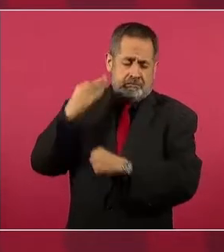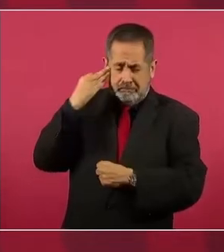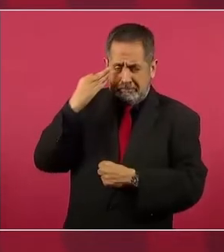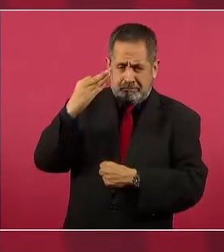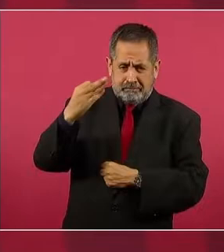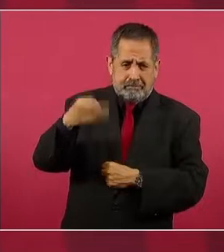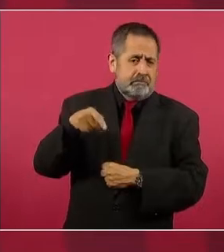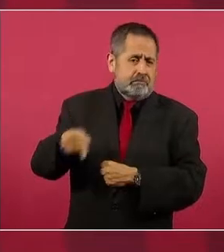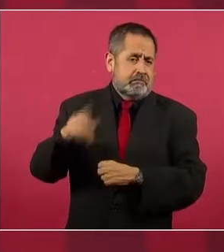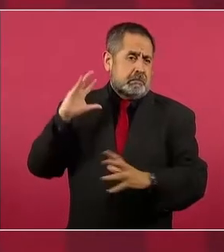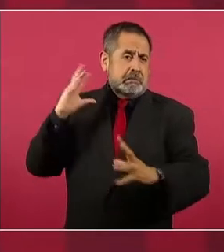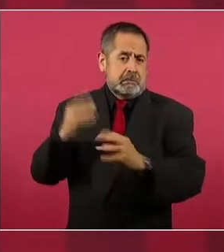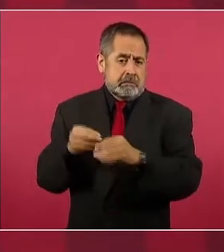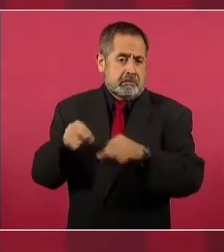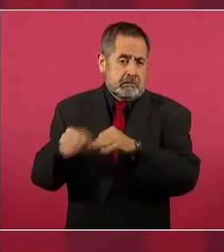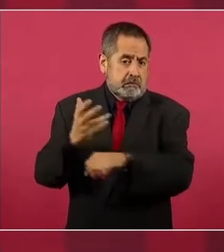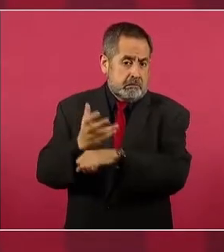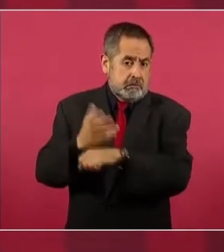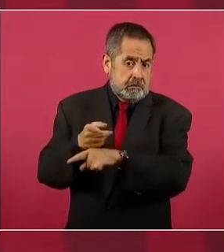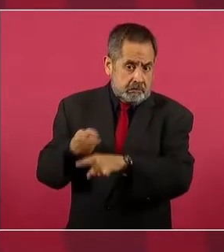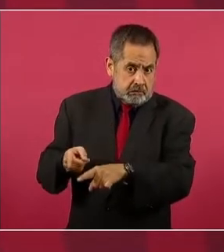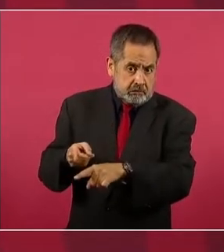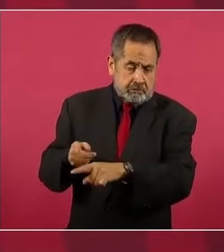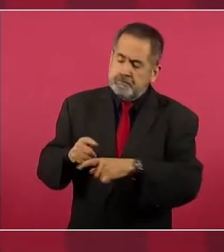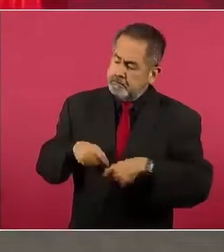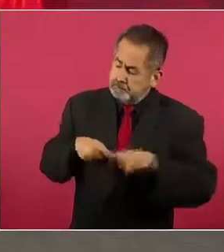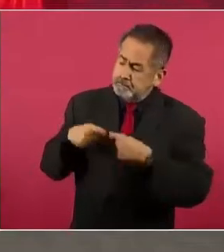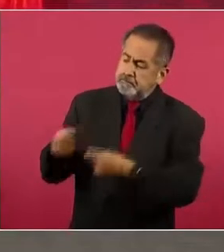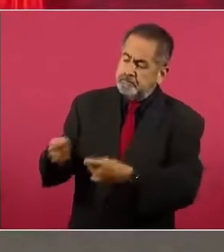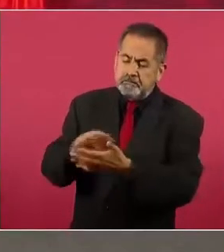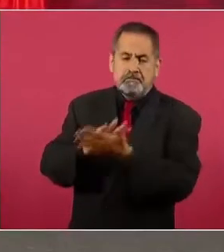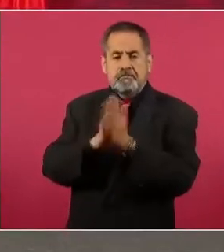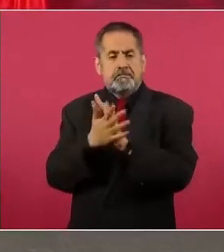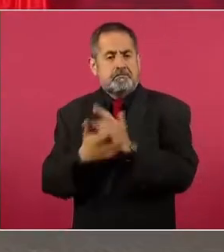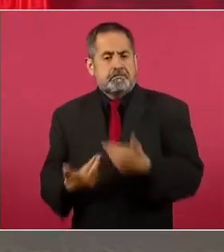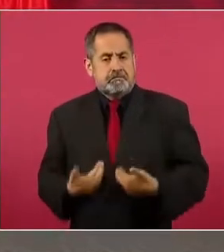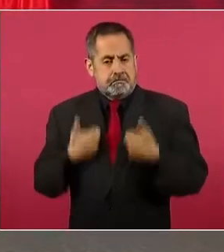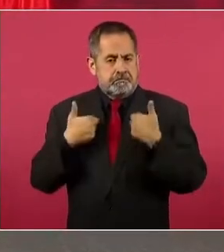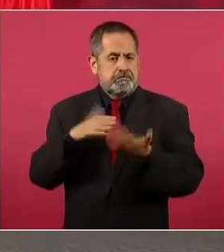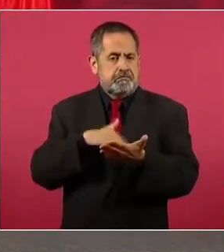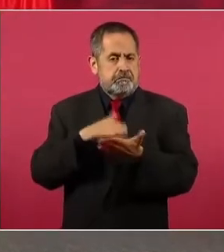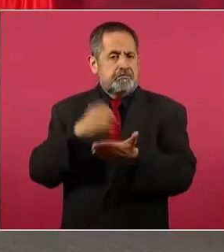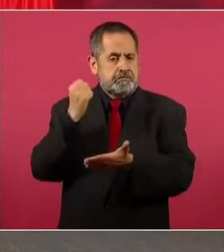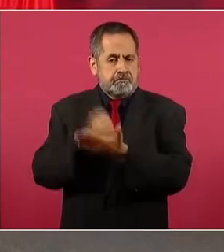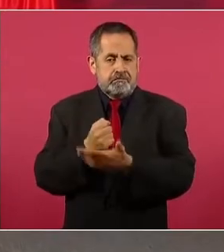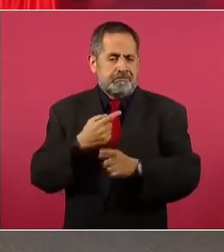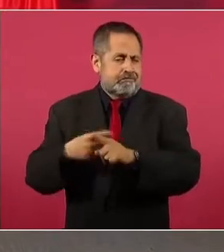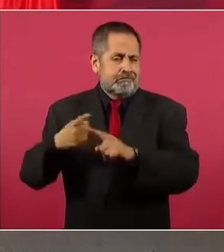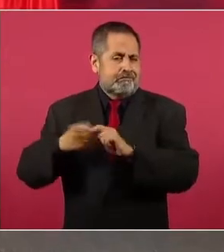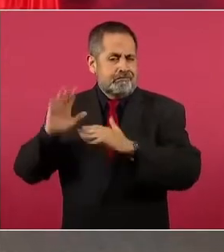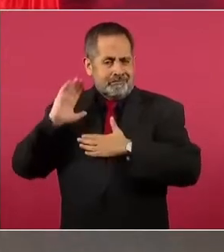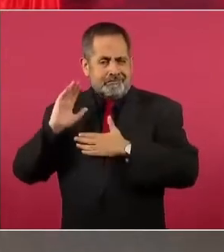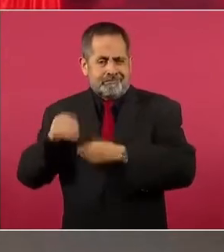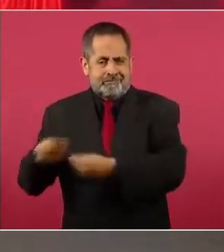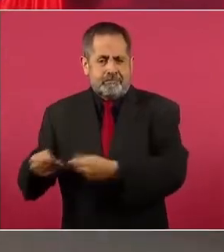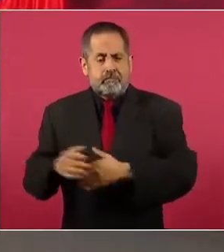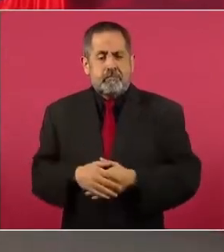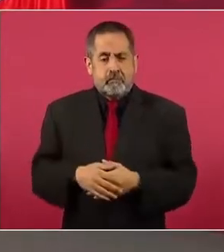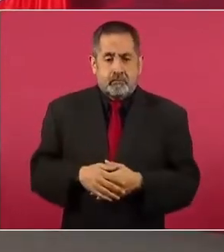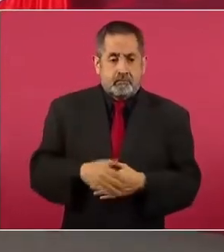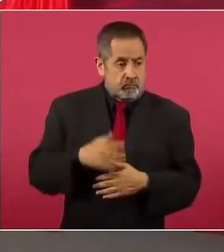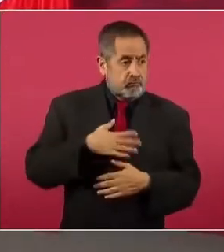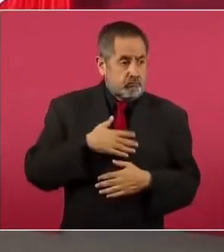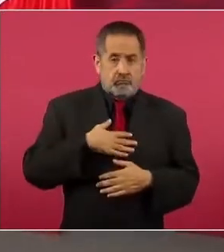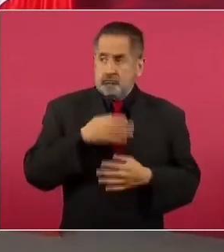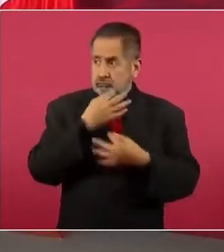Se lo propuse abiertamente,